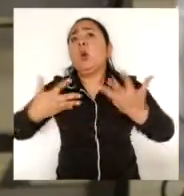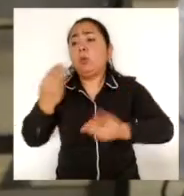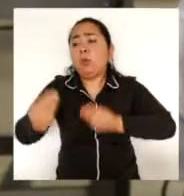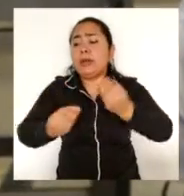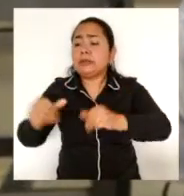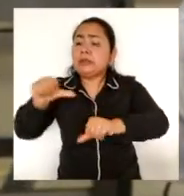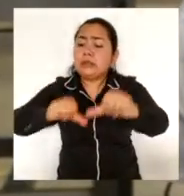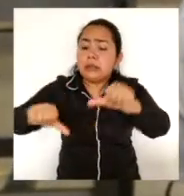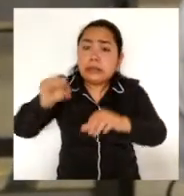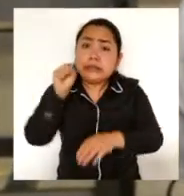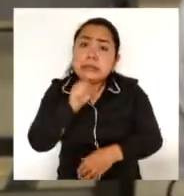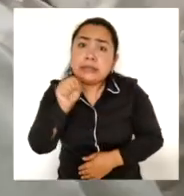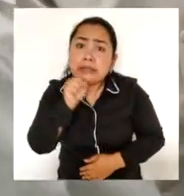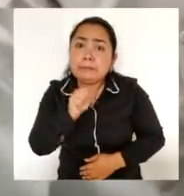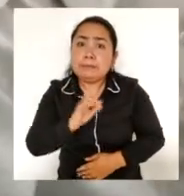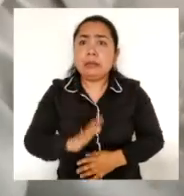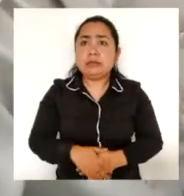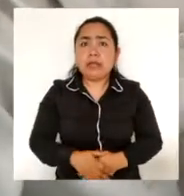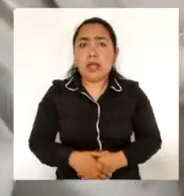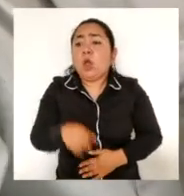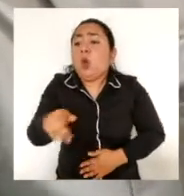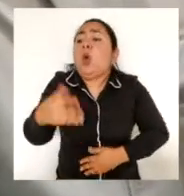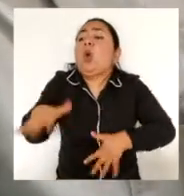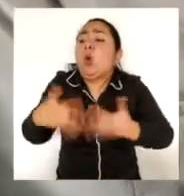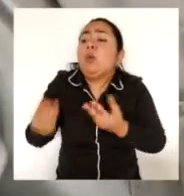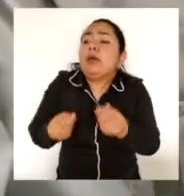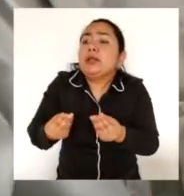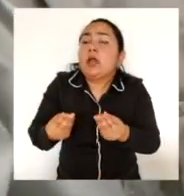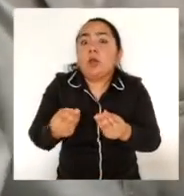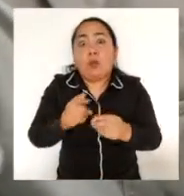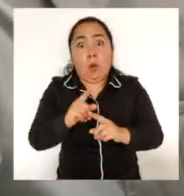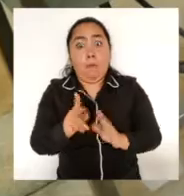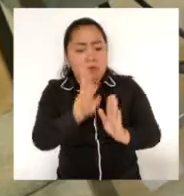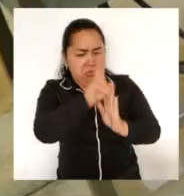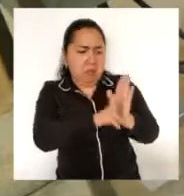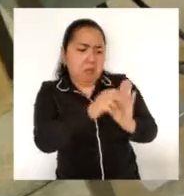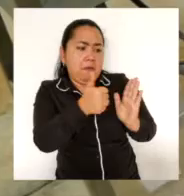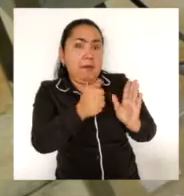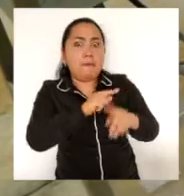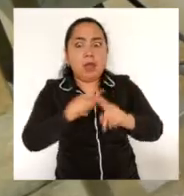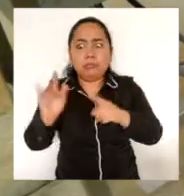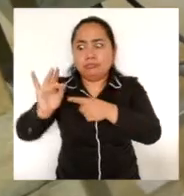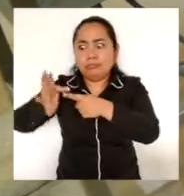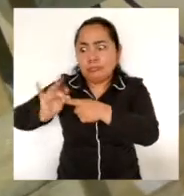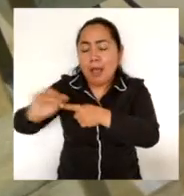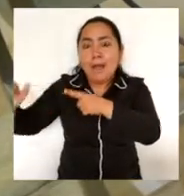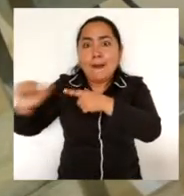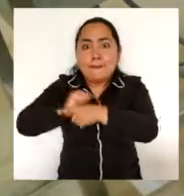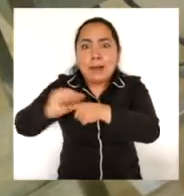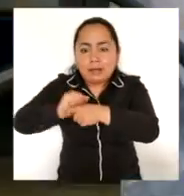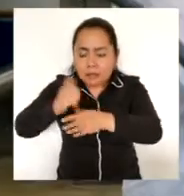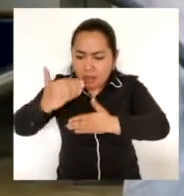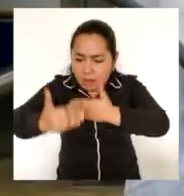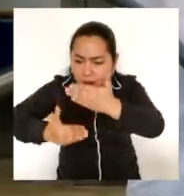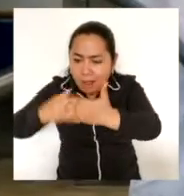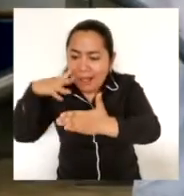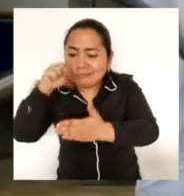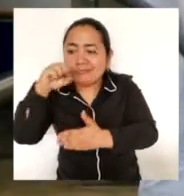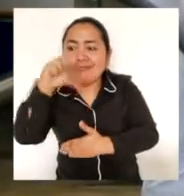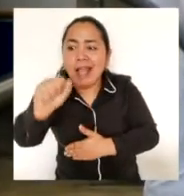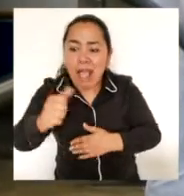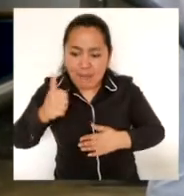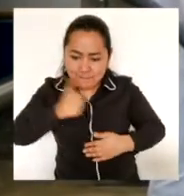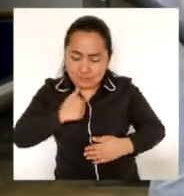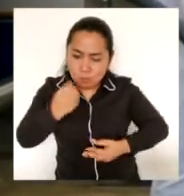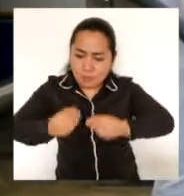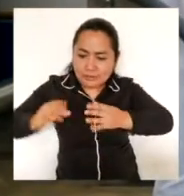hacerlo, hacer la práctica, le permite a uno identificar muchos procesos que en